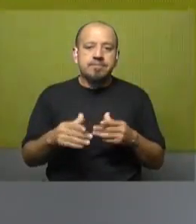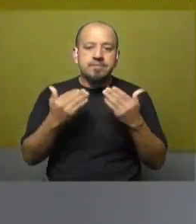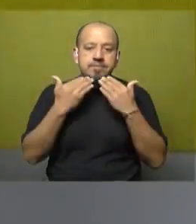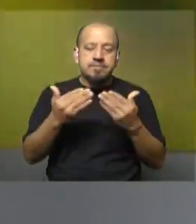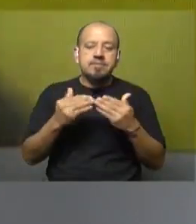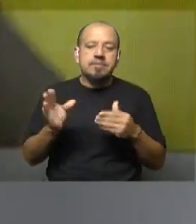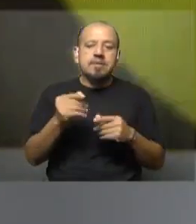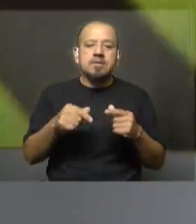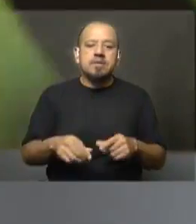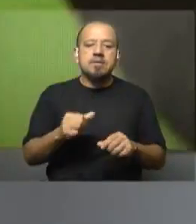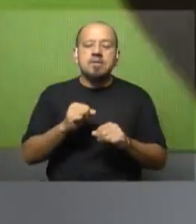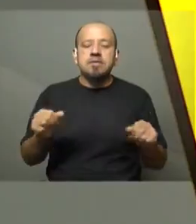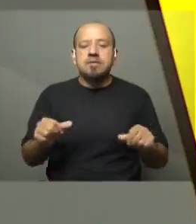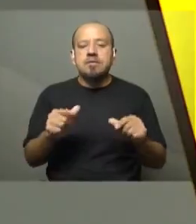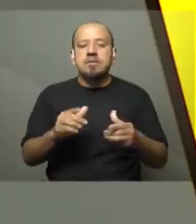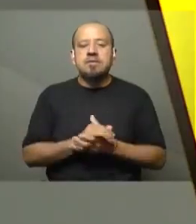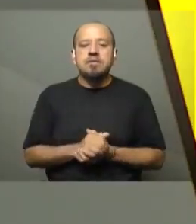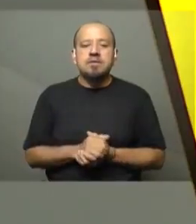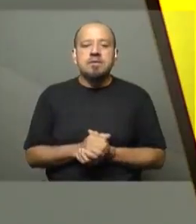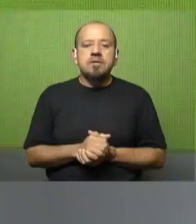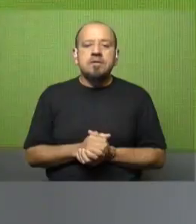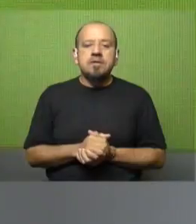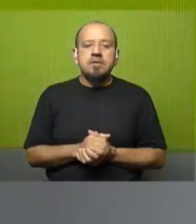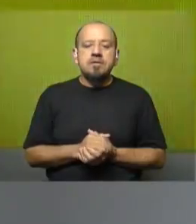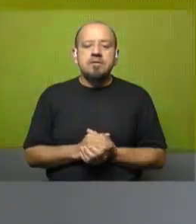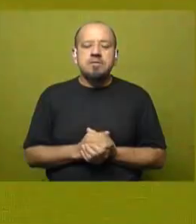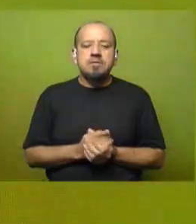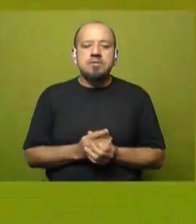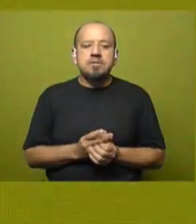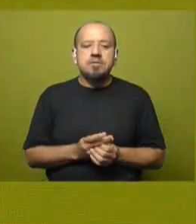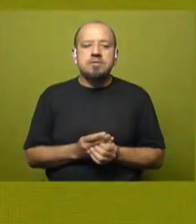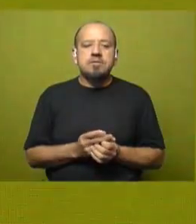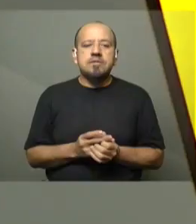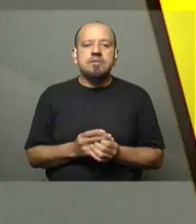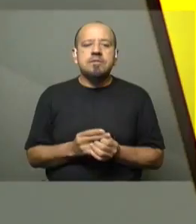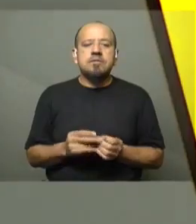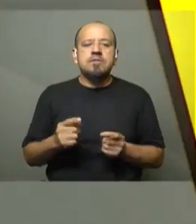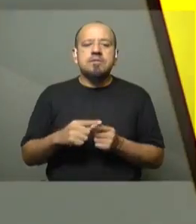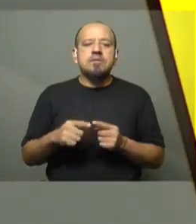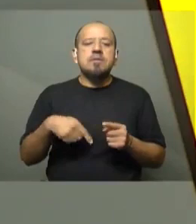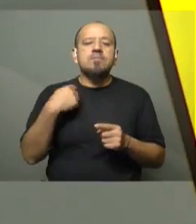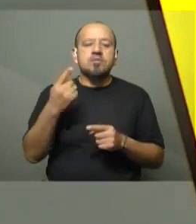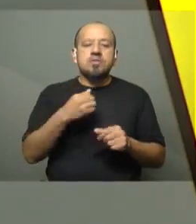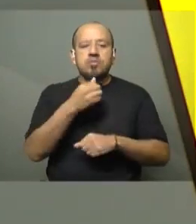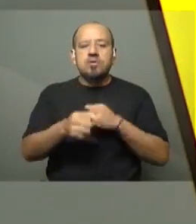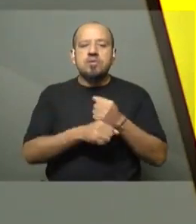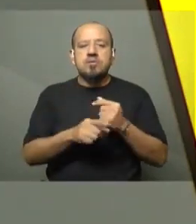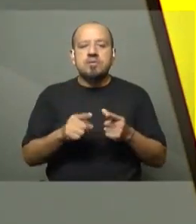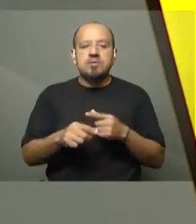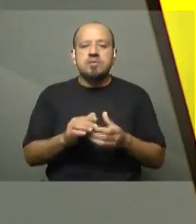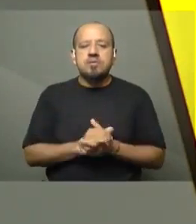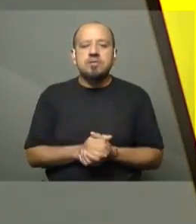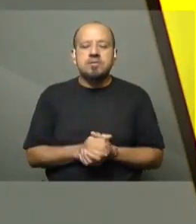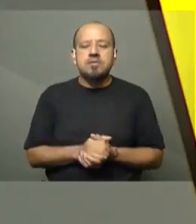a todos por hacer posible el programa. Daniela, Alexandra, no les digo hasta la semana próxima, les digo hasta el año que viene. Hasta el año que viene. Hasta el año que viene.